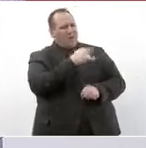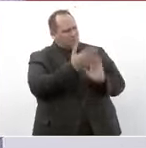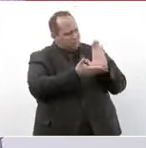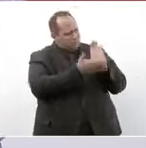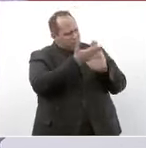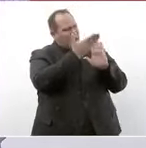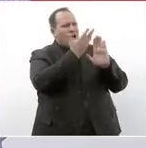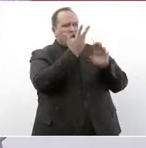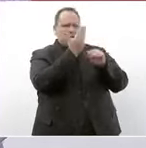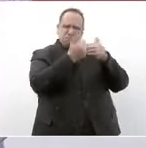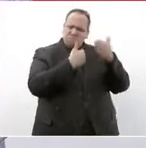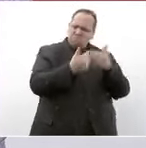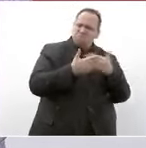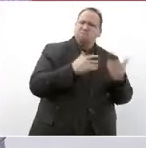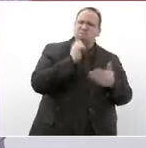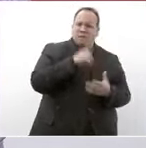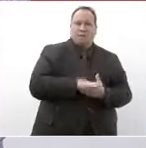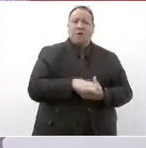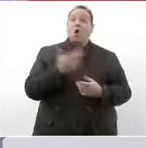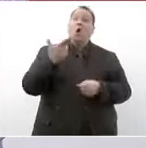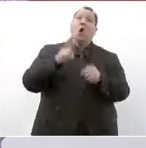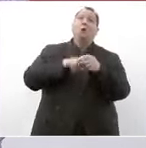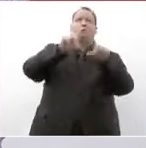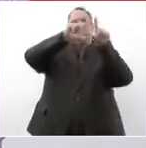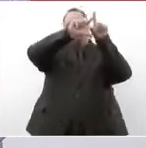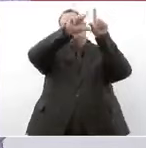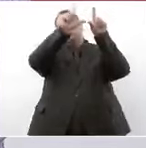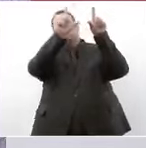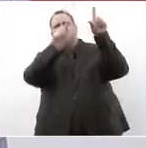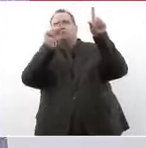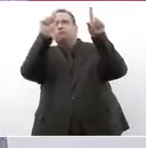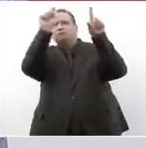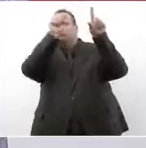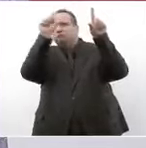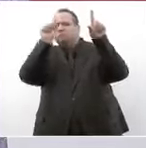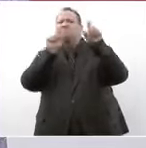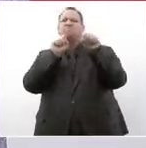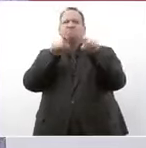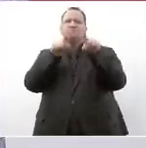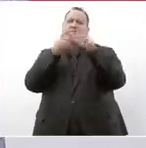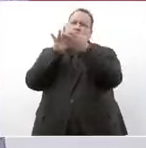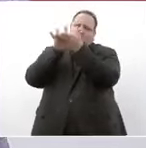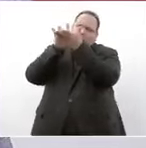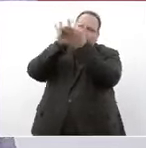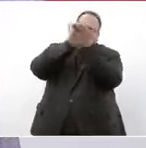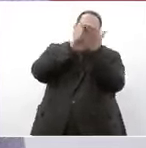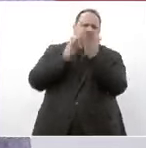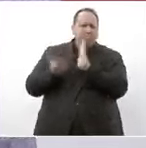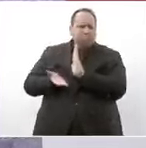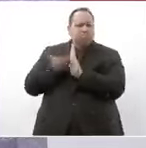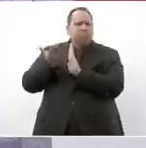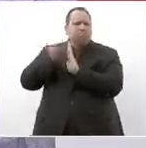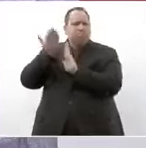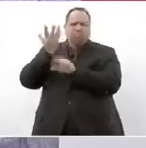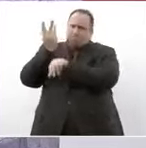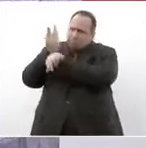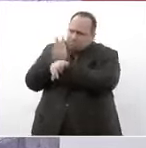así estamos modernizando hospitales en todo el país hospitales que